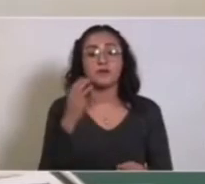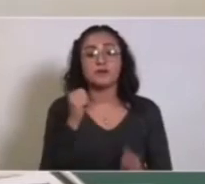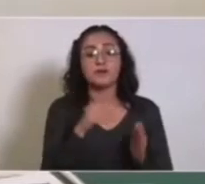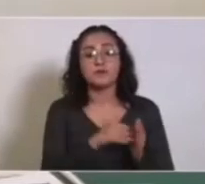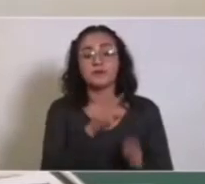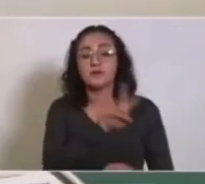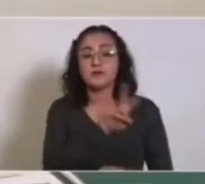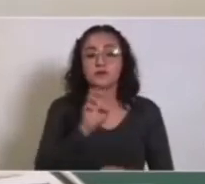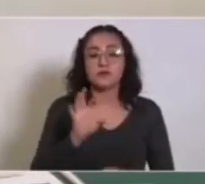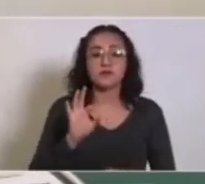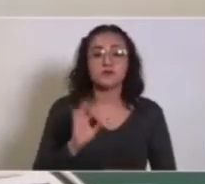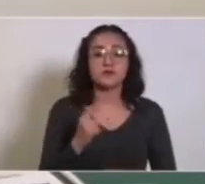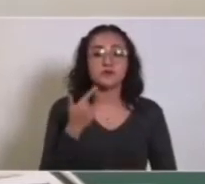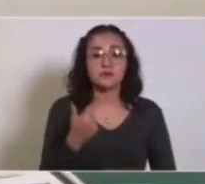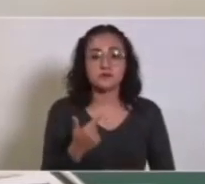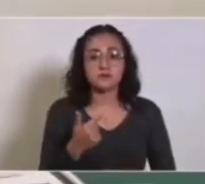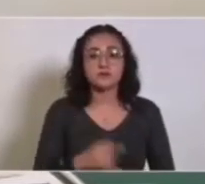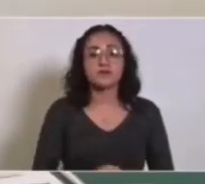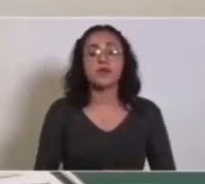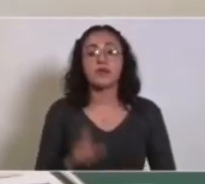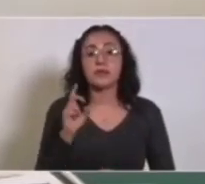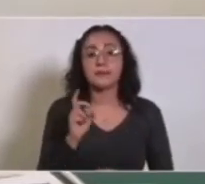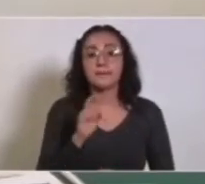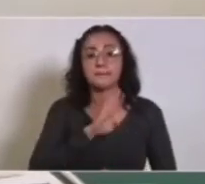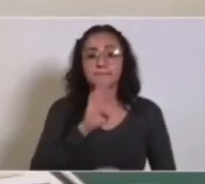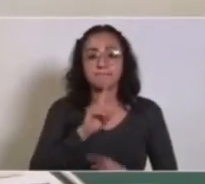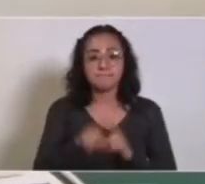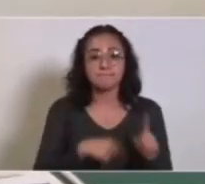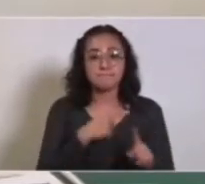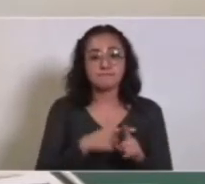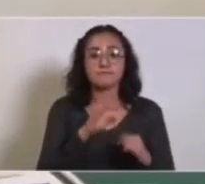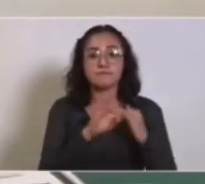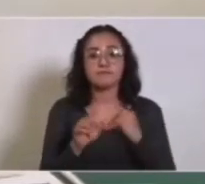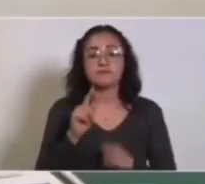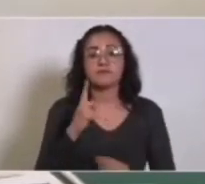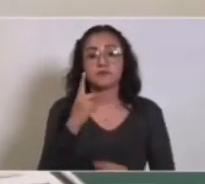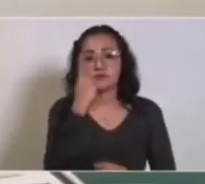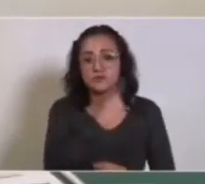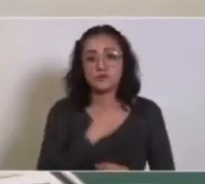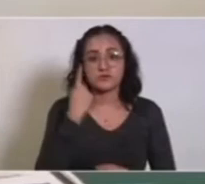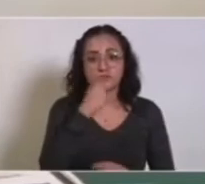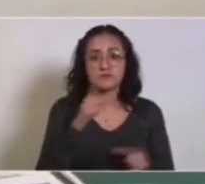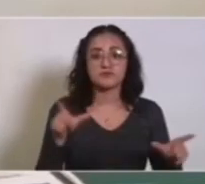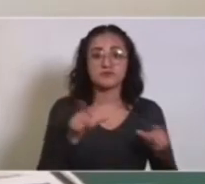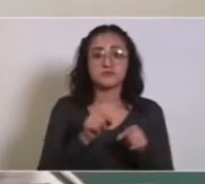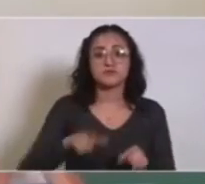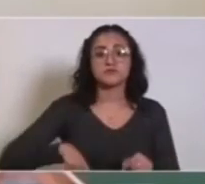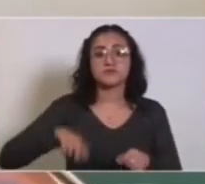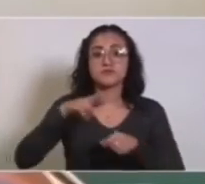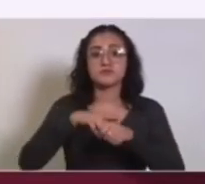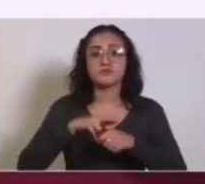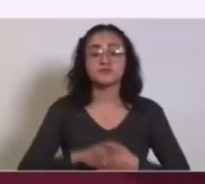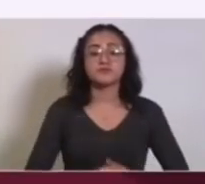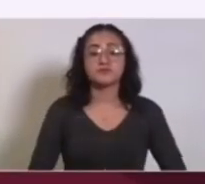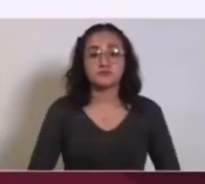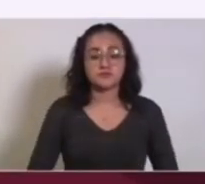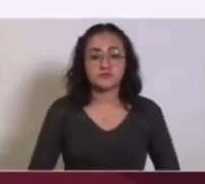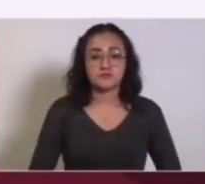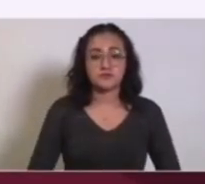9247, 30 defunciones más en las últimas 72 horas. ¿Es cuánto, gobernador?